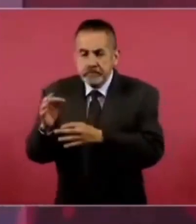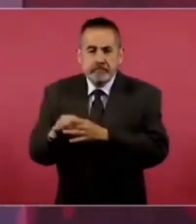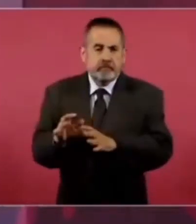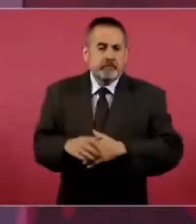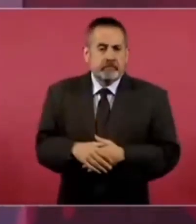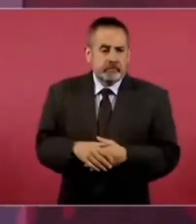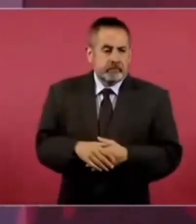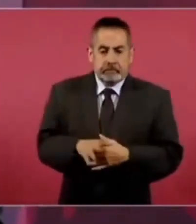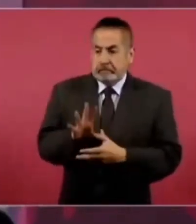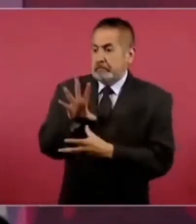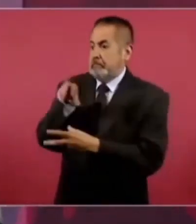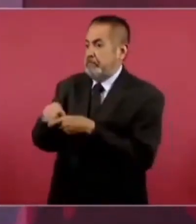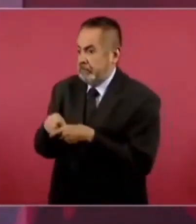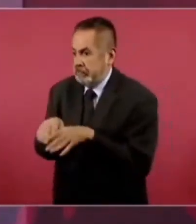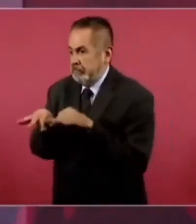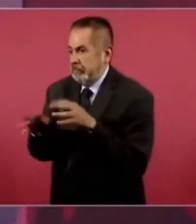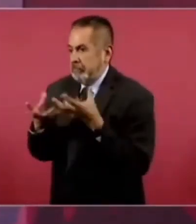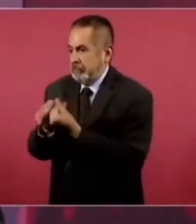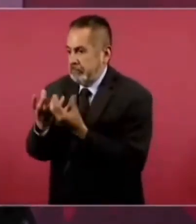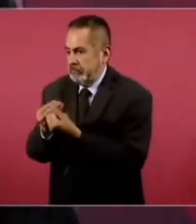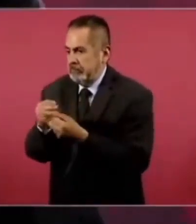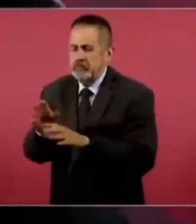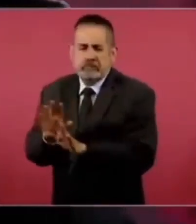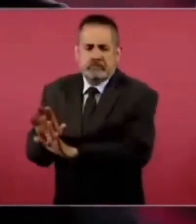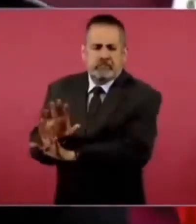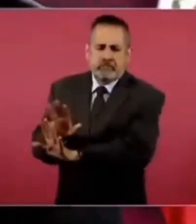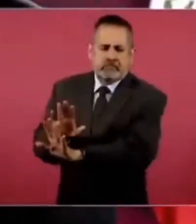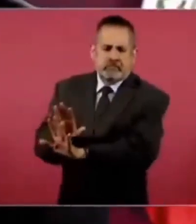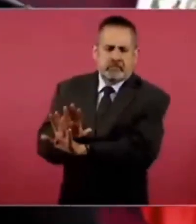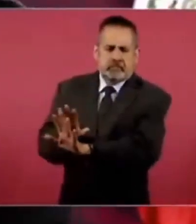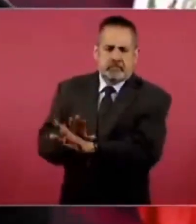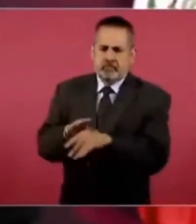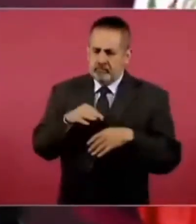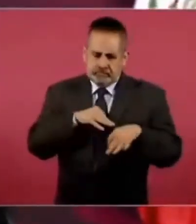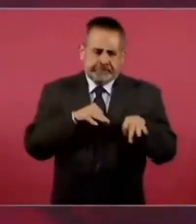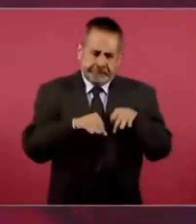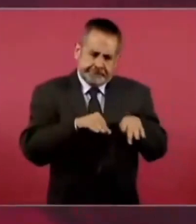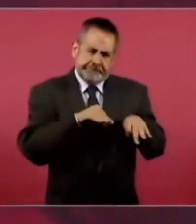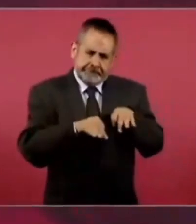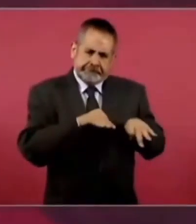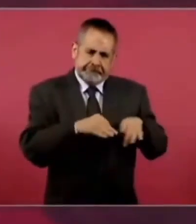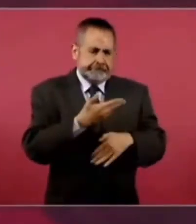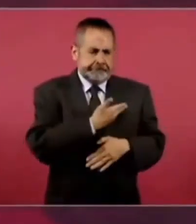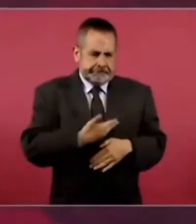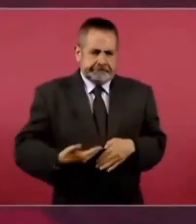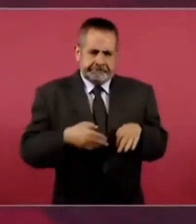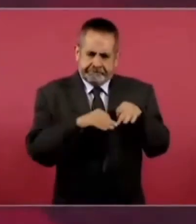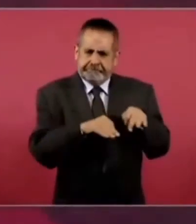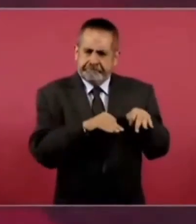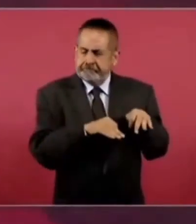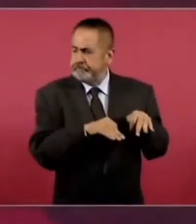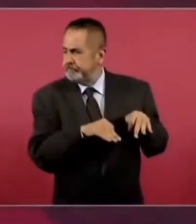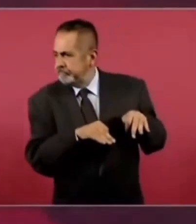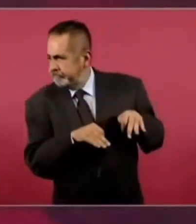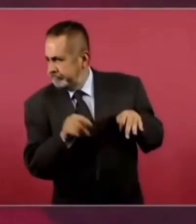ahí tan metido, sino